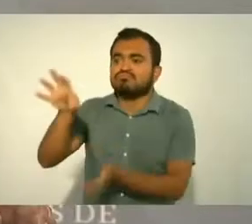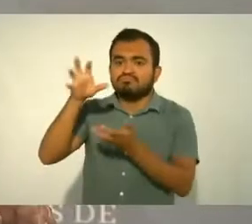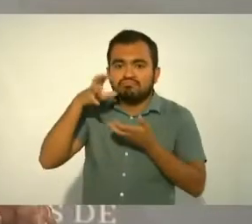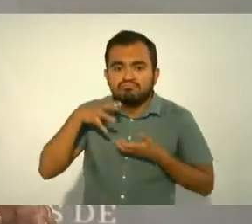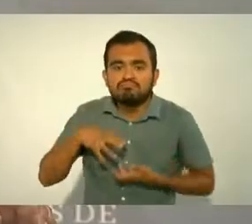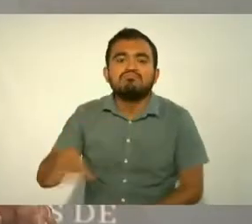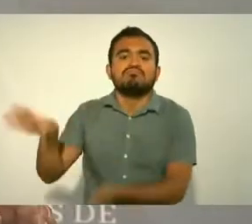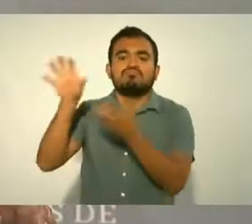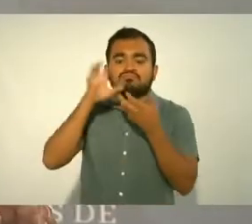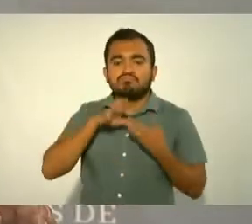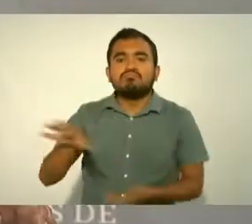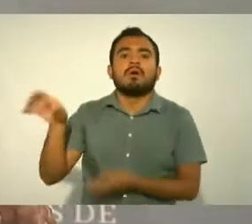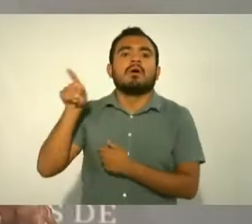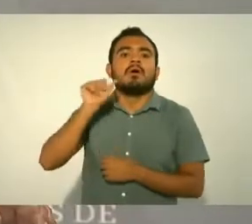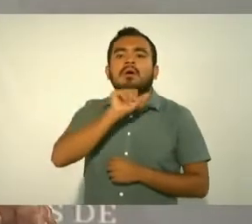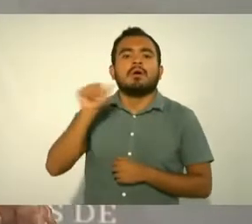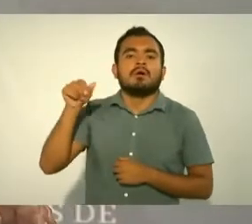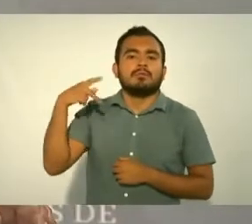familiares en México.